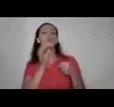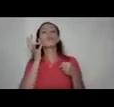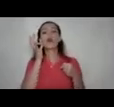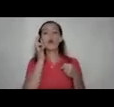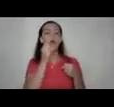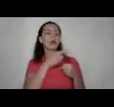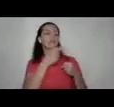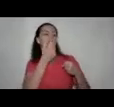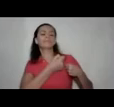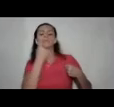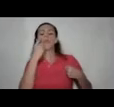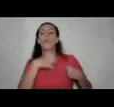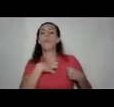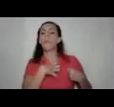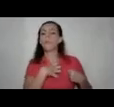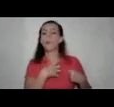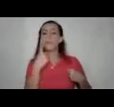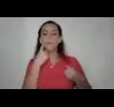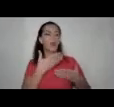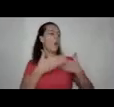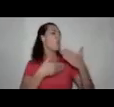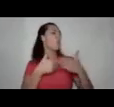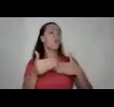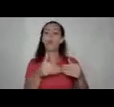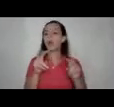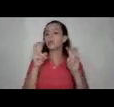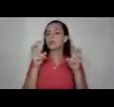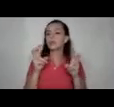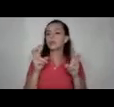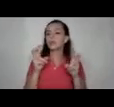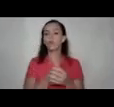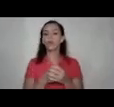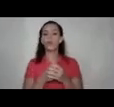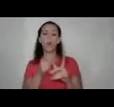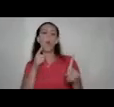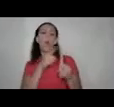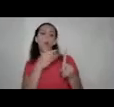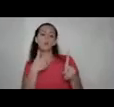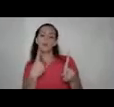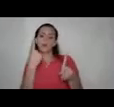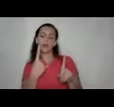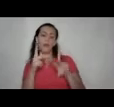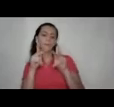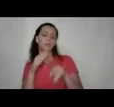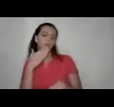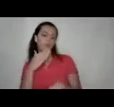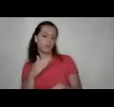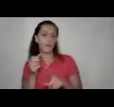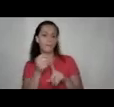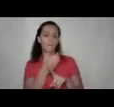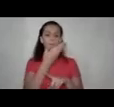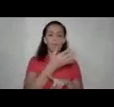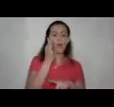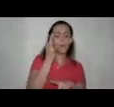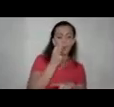chantaje, para generar cualquier tipo de objetivo que tenga la persona que está violentándole